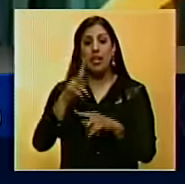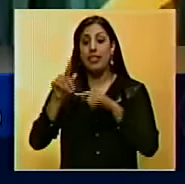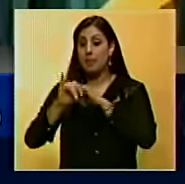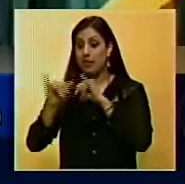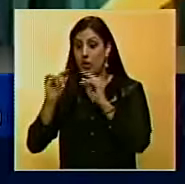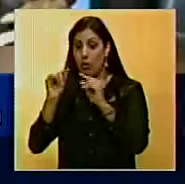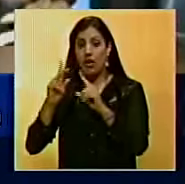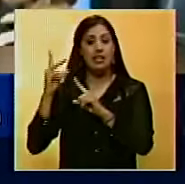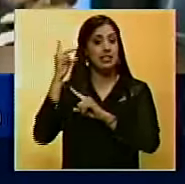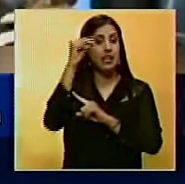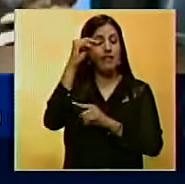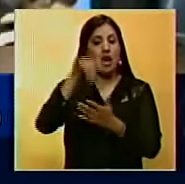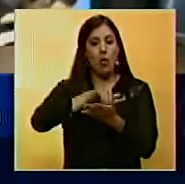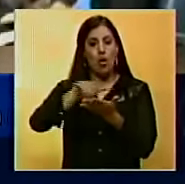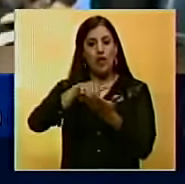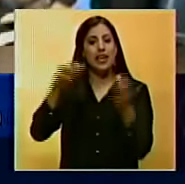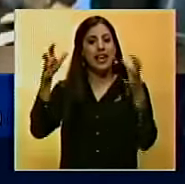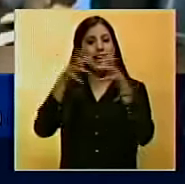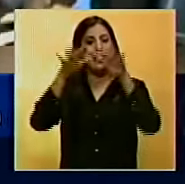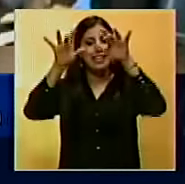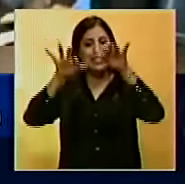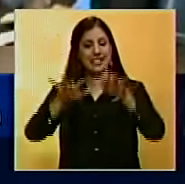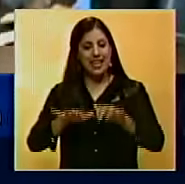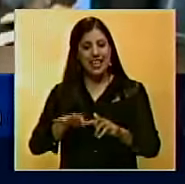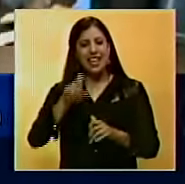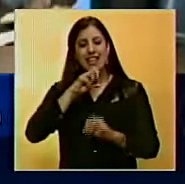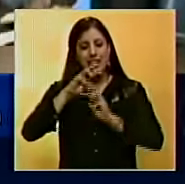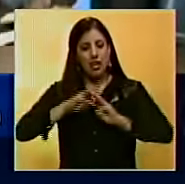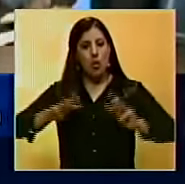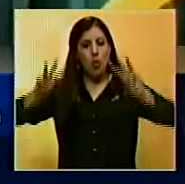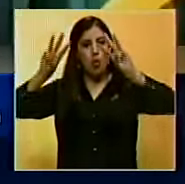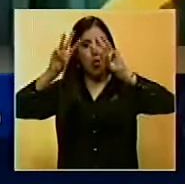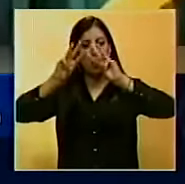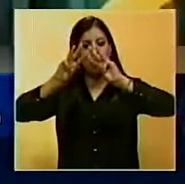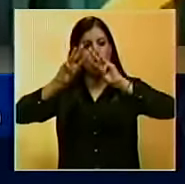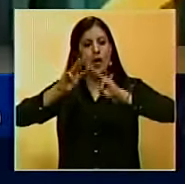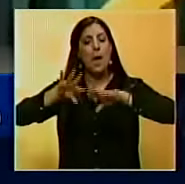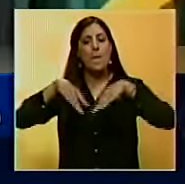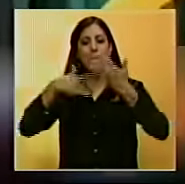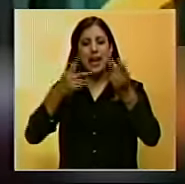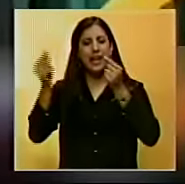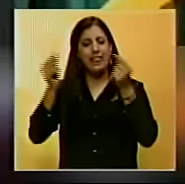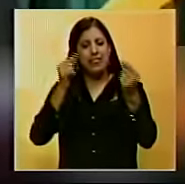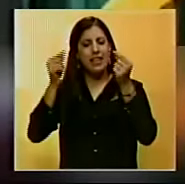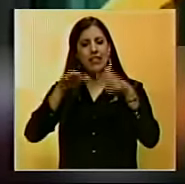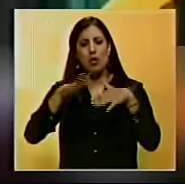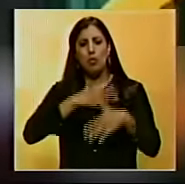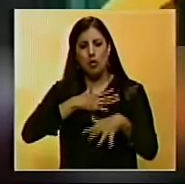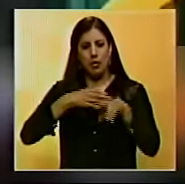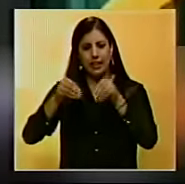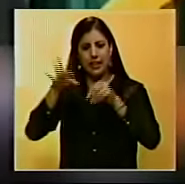York, donde se reunirá con el secretario general de las Naciones Unidas, Ban Ki-moon, para debatir sobre este litigio.